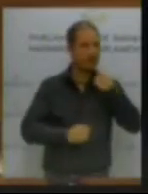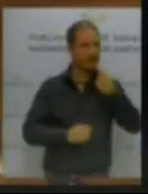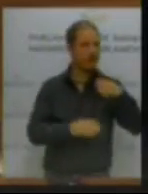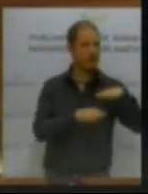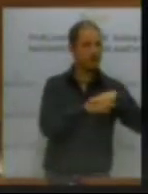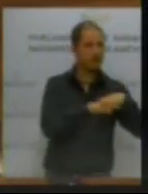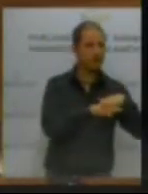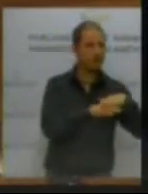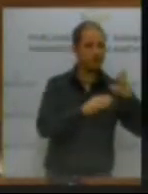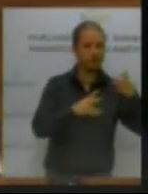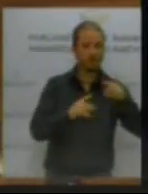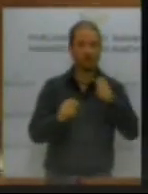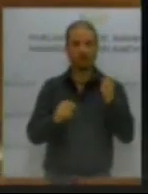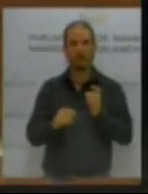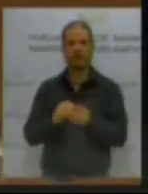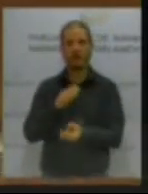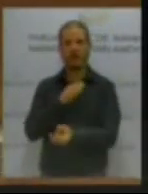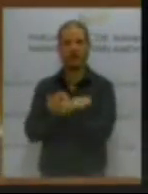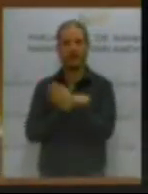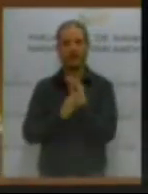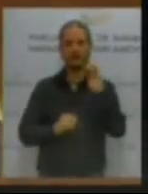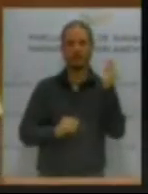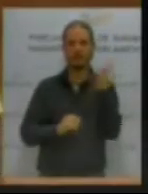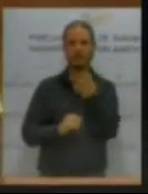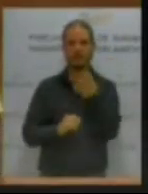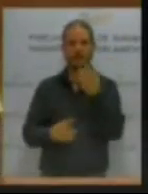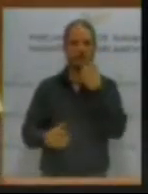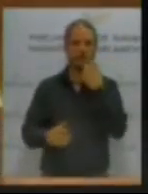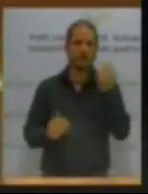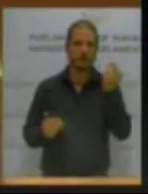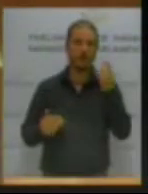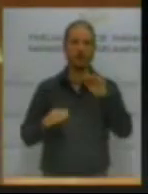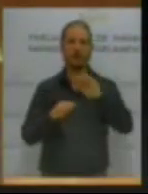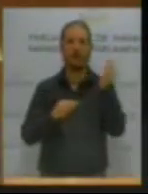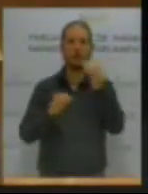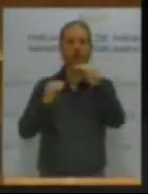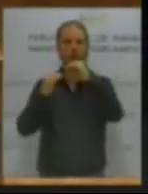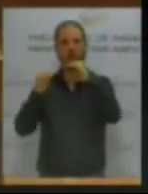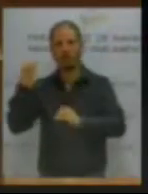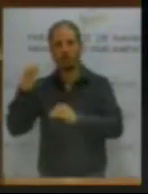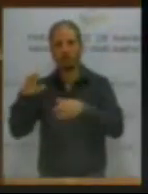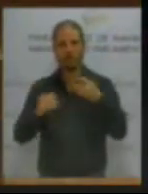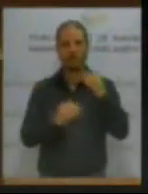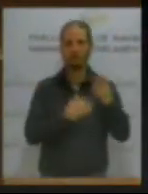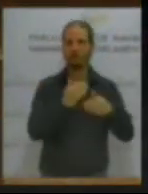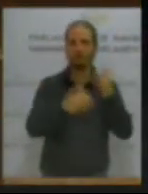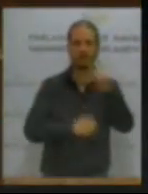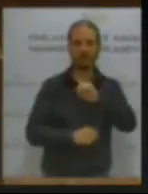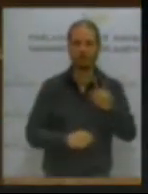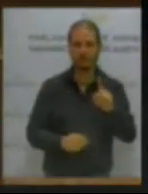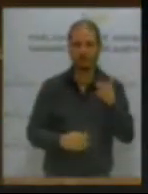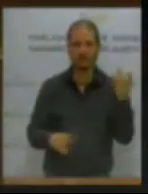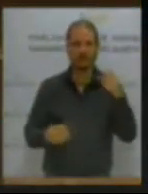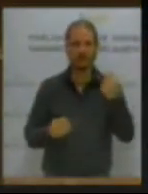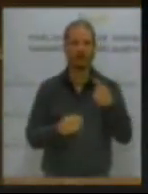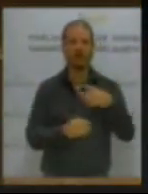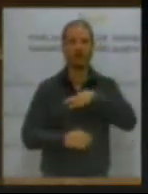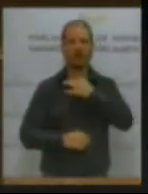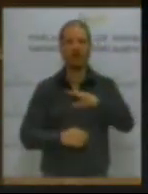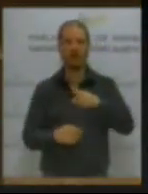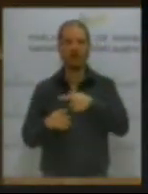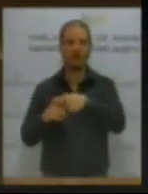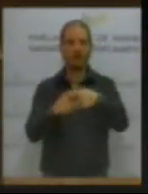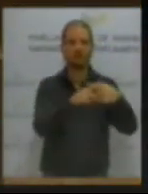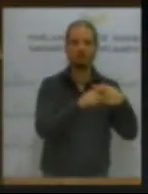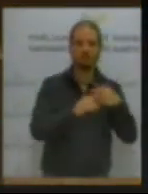la izquierda siempre dice que la imposición indirecta es más injusta, menos progresista, carece de capacidad redistributiva. Señora de Simón,